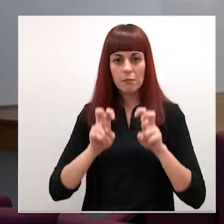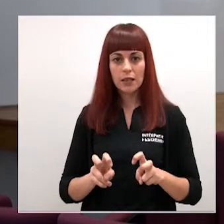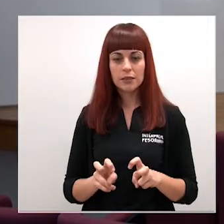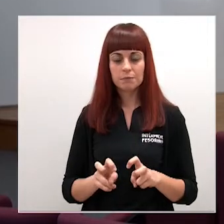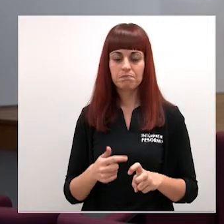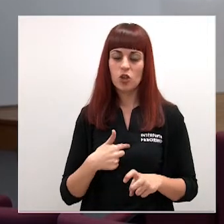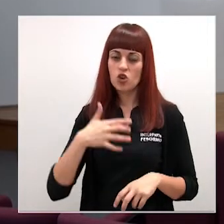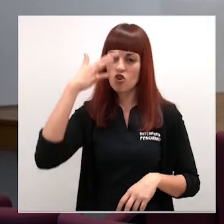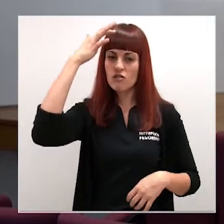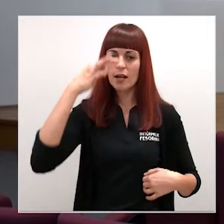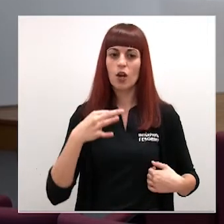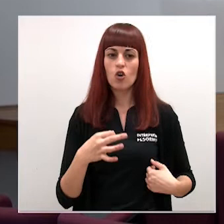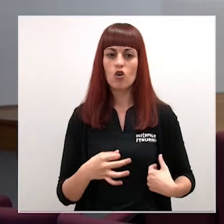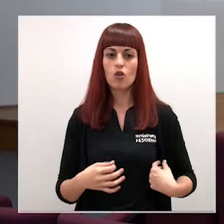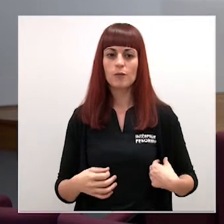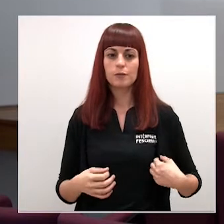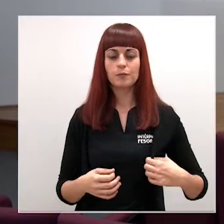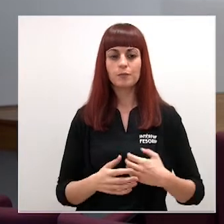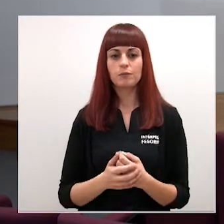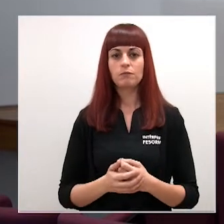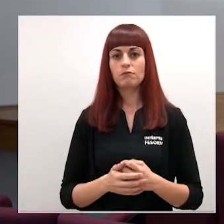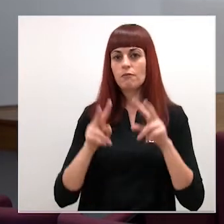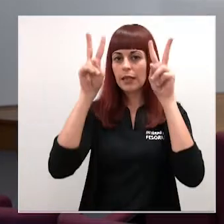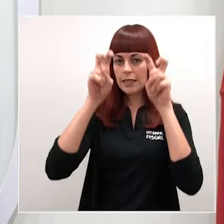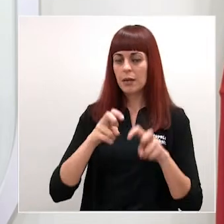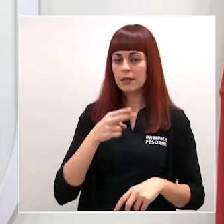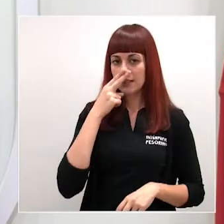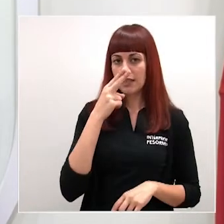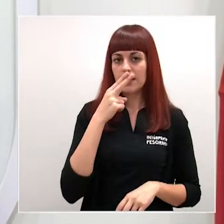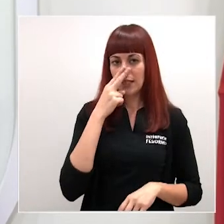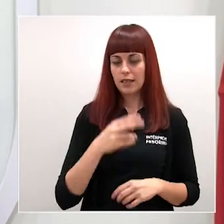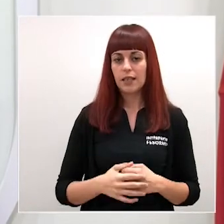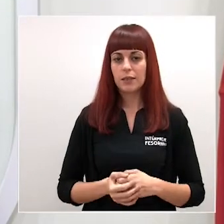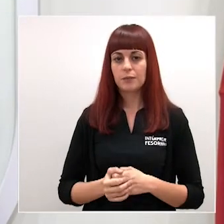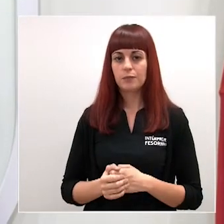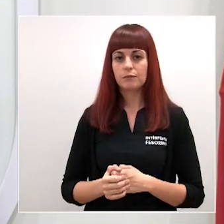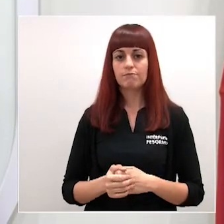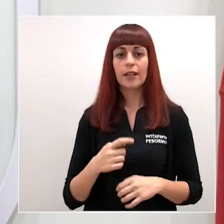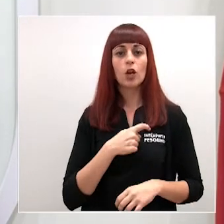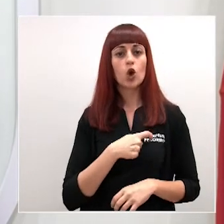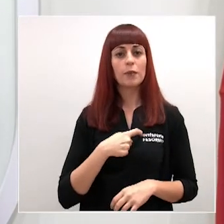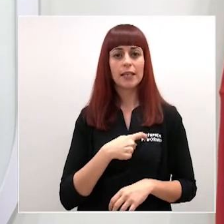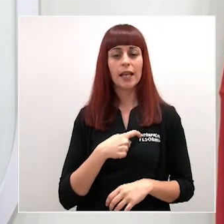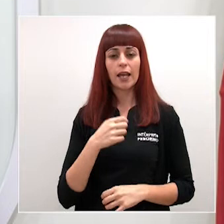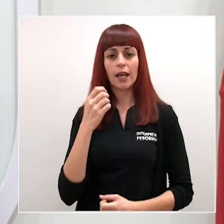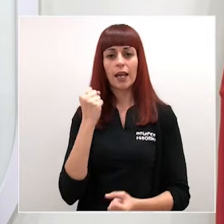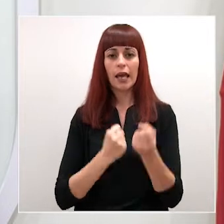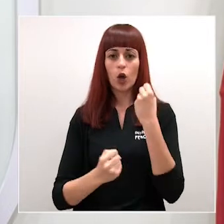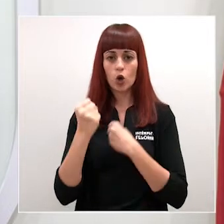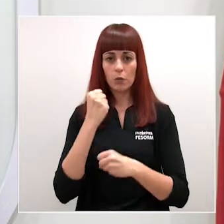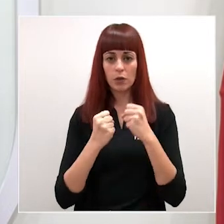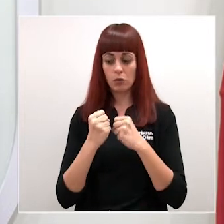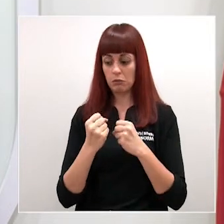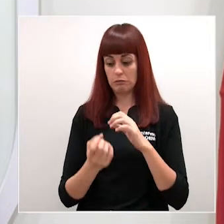son bueno pienso que son de mucho interés y es que el comité económico que se ha